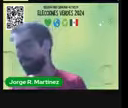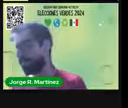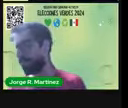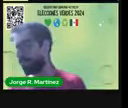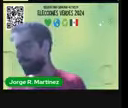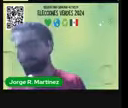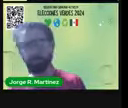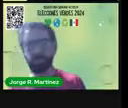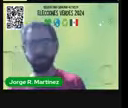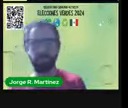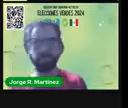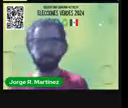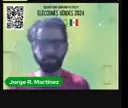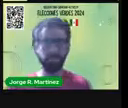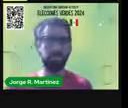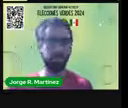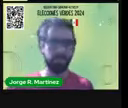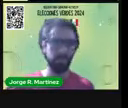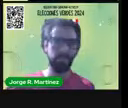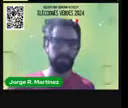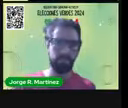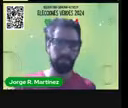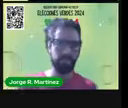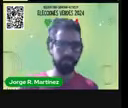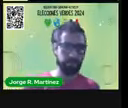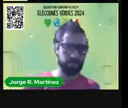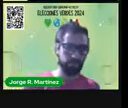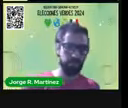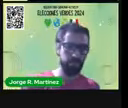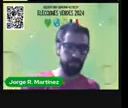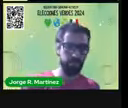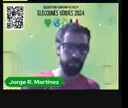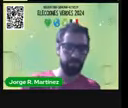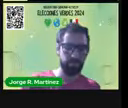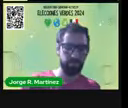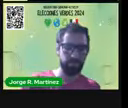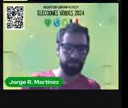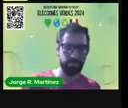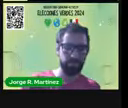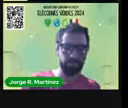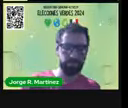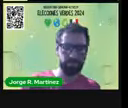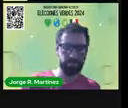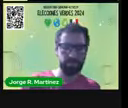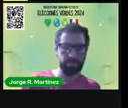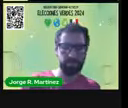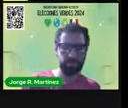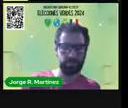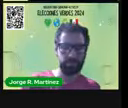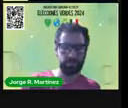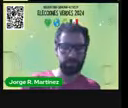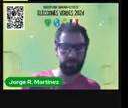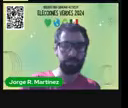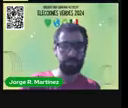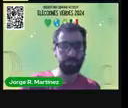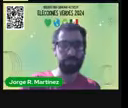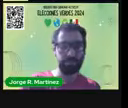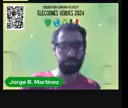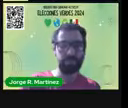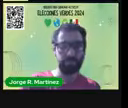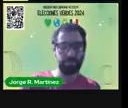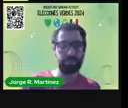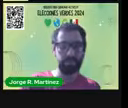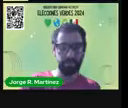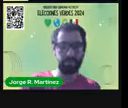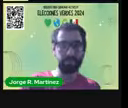Creo que por ahí tenemos un problema de conexión, pero entiendo que esto es directamente desde el portal del Instituto Electoral